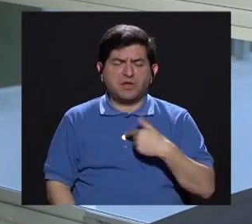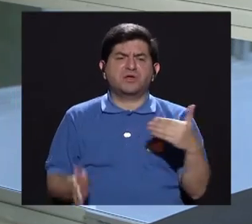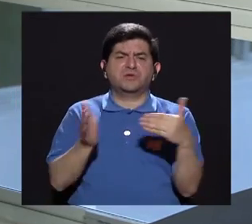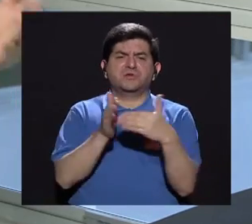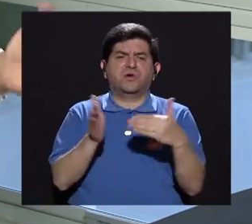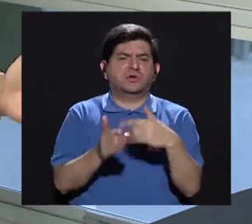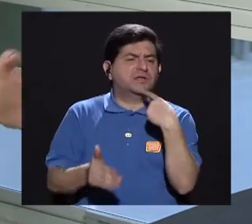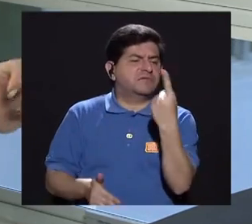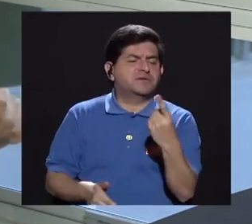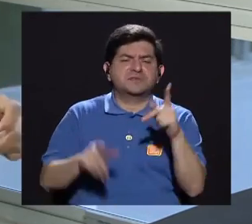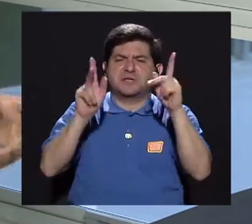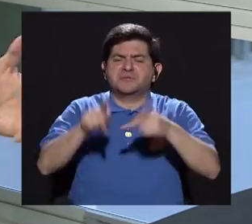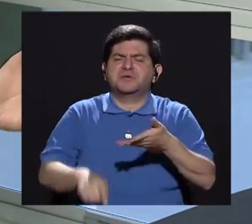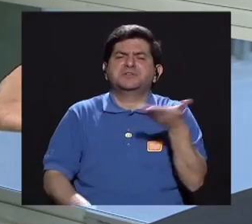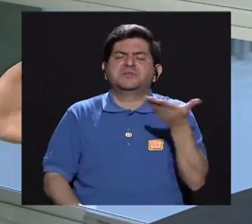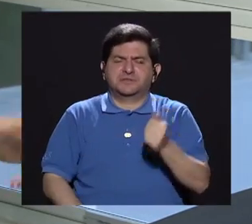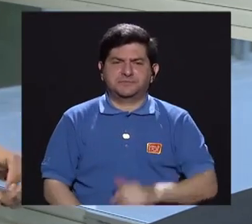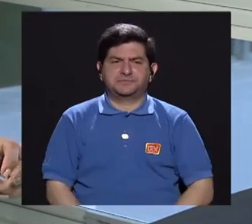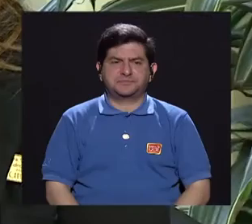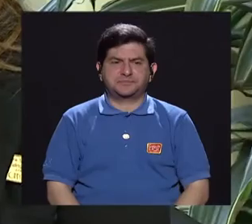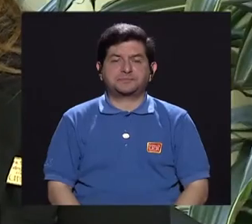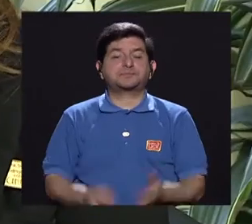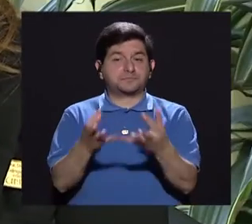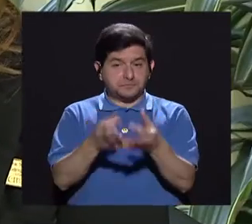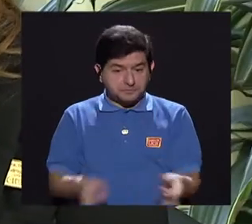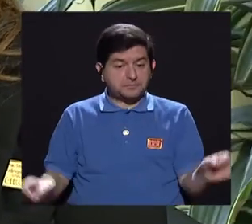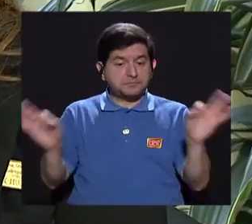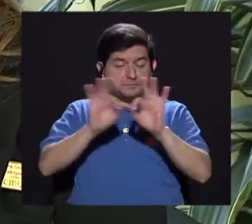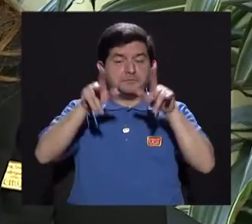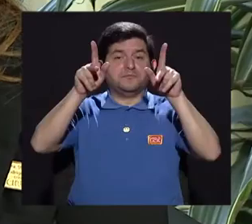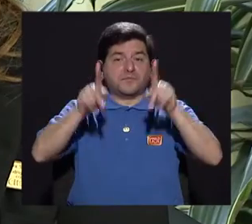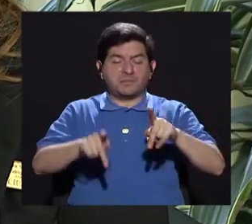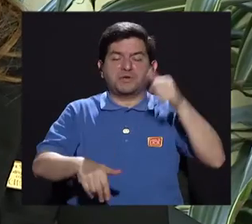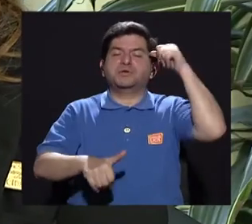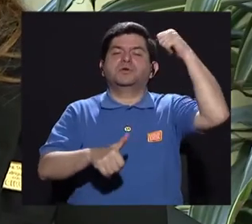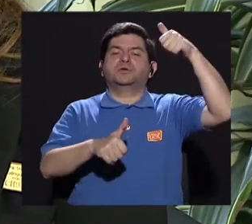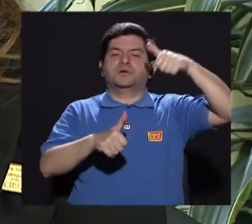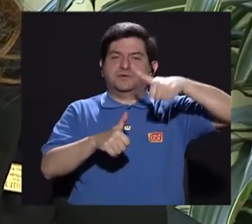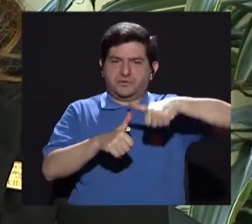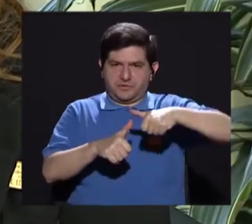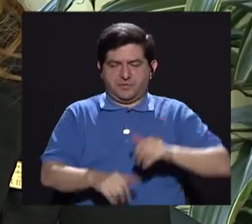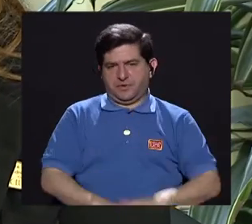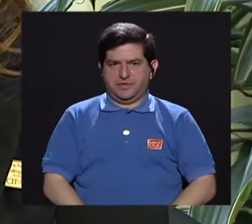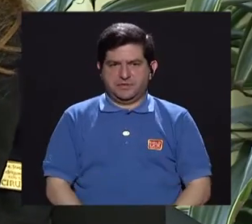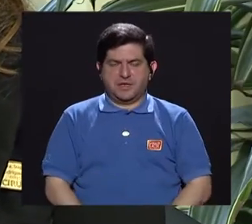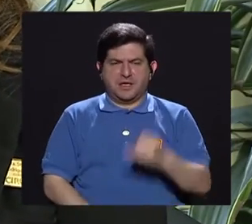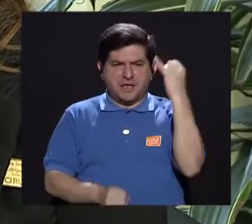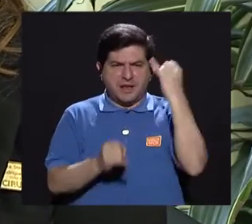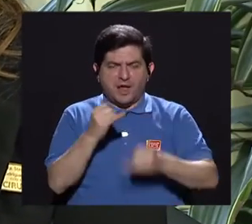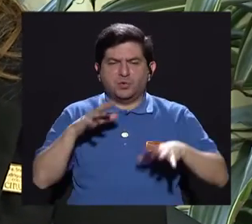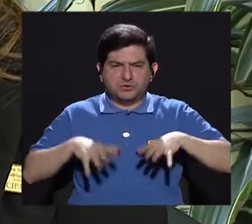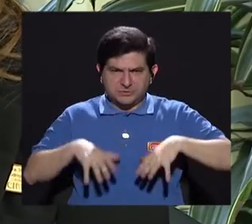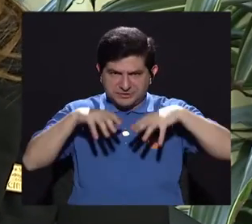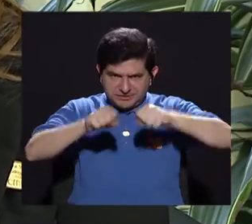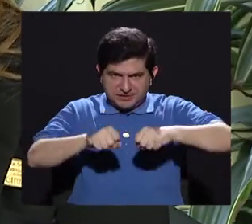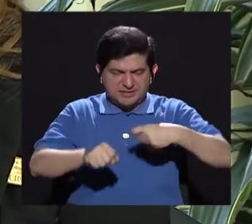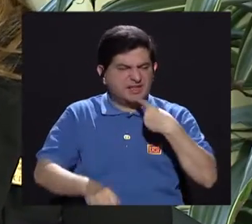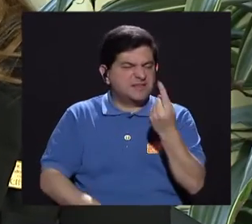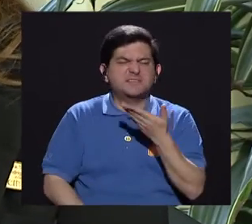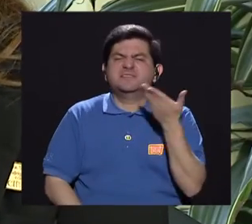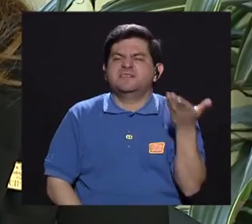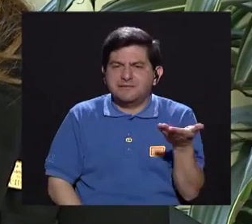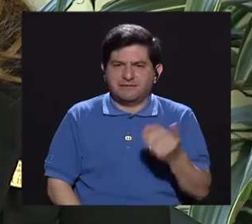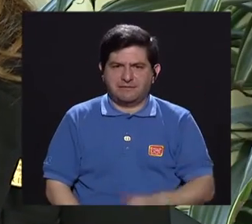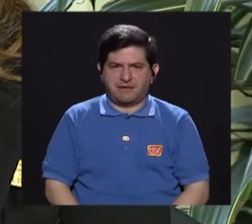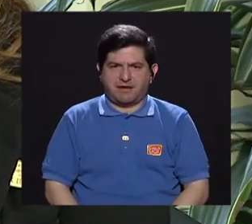tengo yo que volver a decirle al médico, verdad? ¿Cómo es? Sí, es importante que el paciente recuerde la cita, la última cita, ¿verdad? ¿Qué